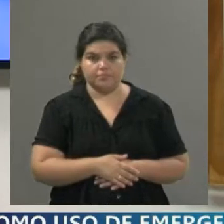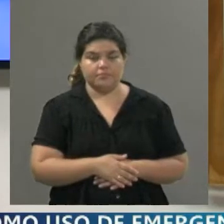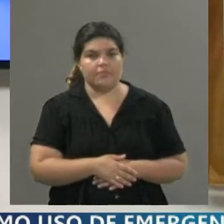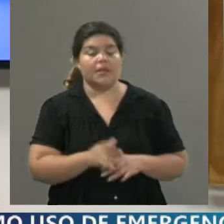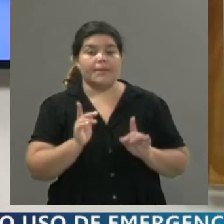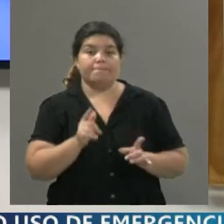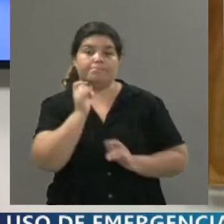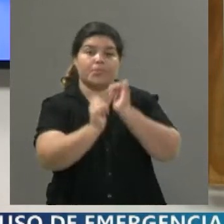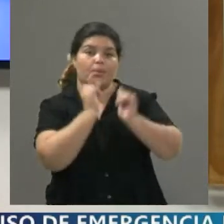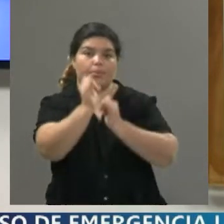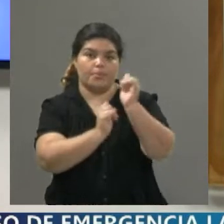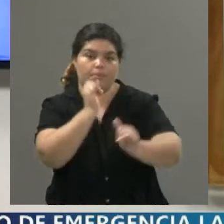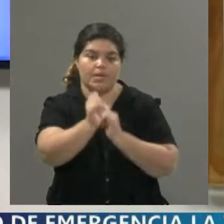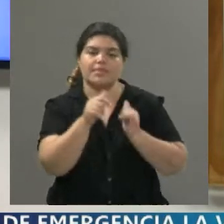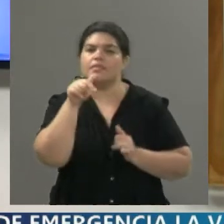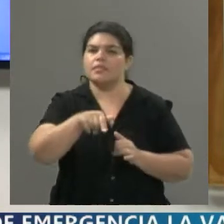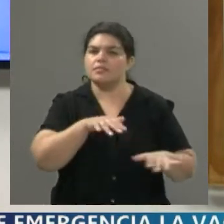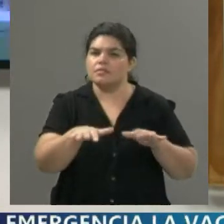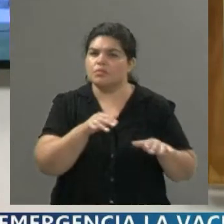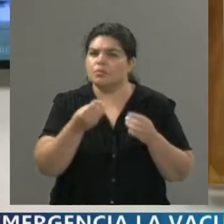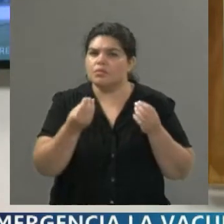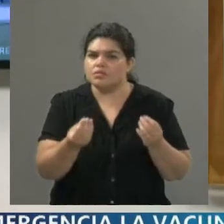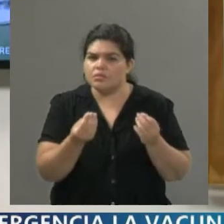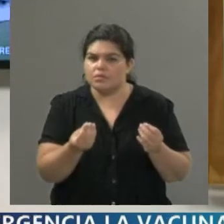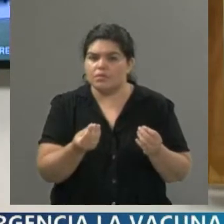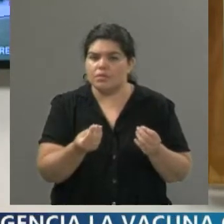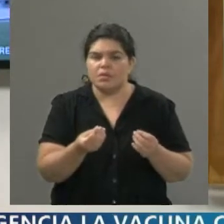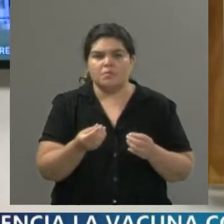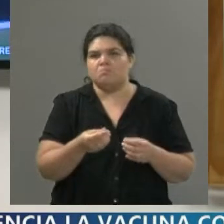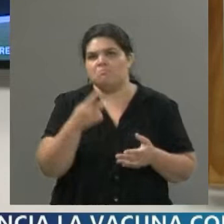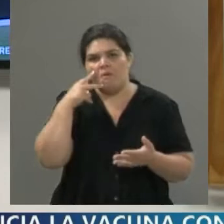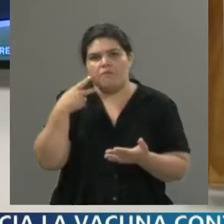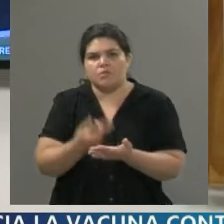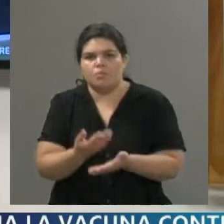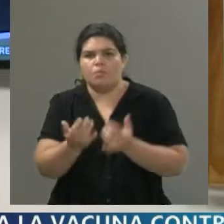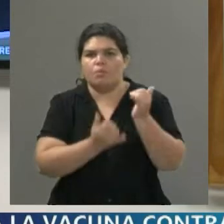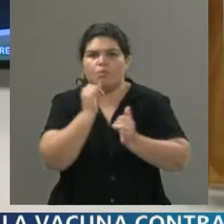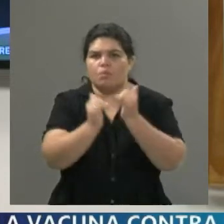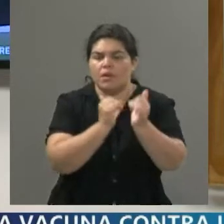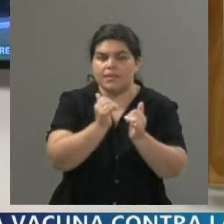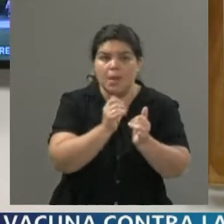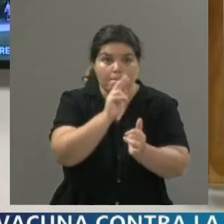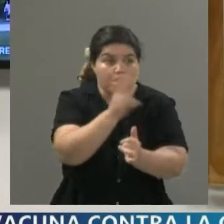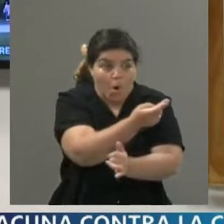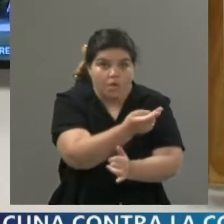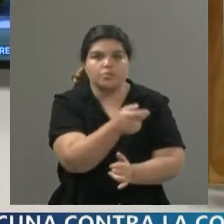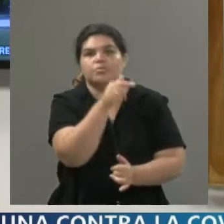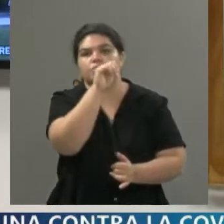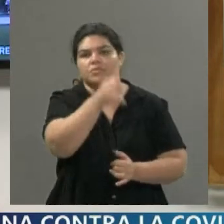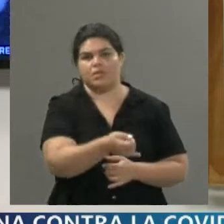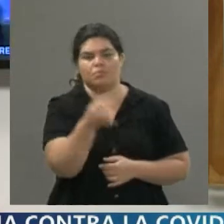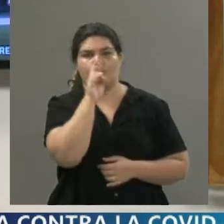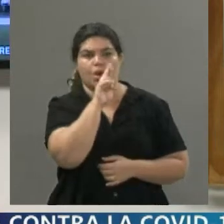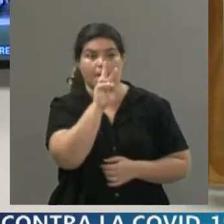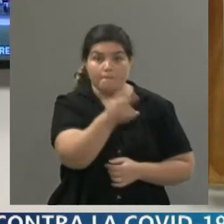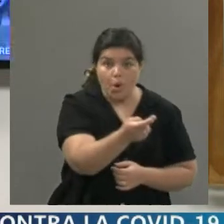Habla de que estos casos, siempre se visibilizan los casos ya en donde hay un muerto o una chica muerta